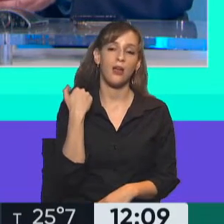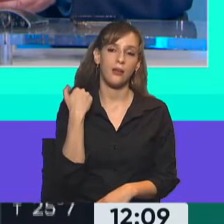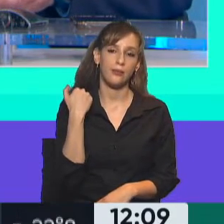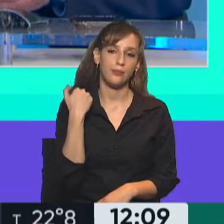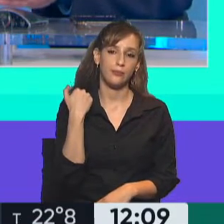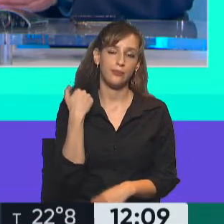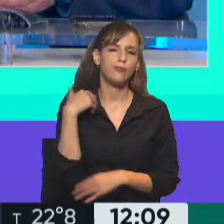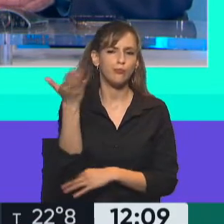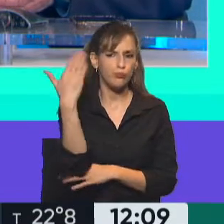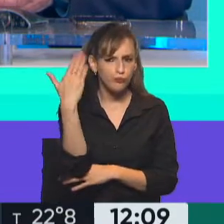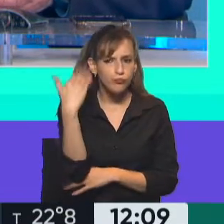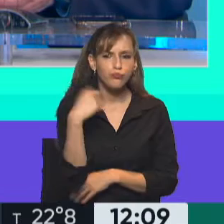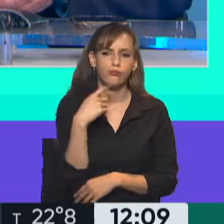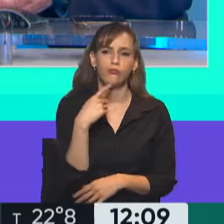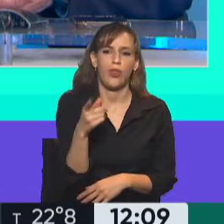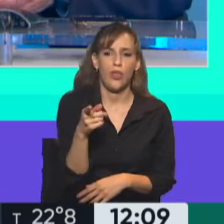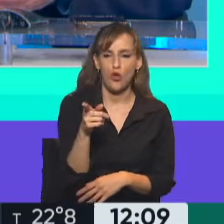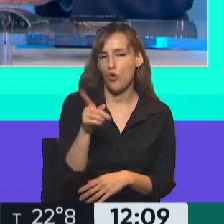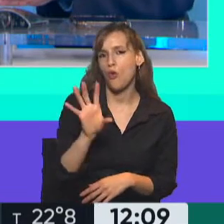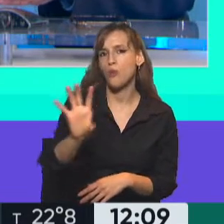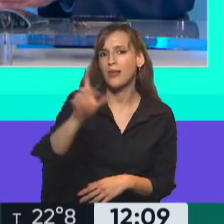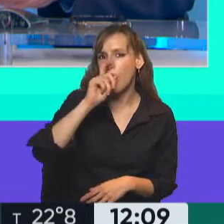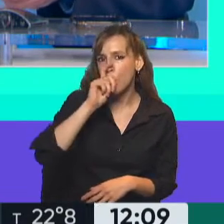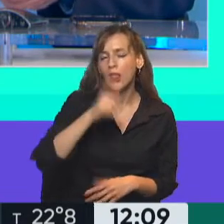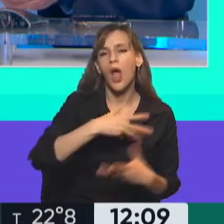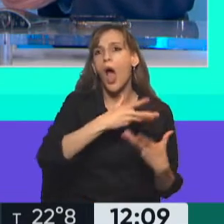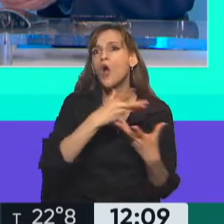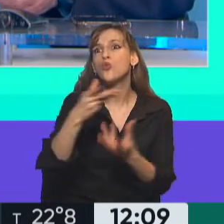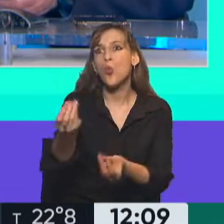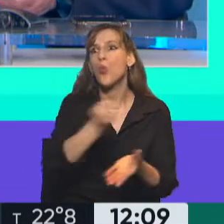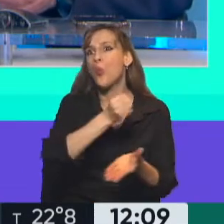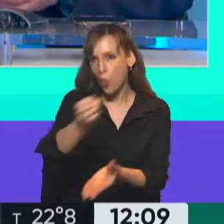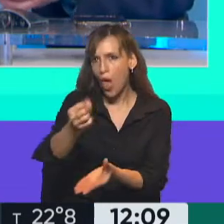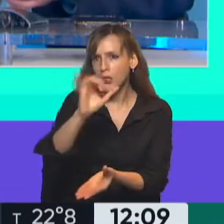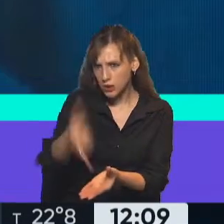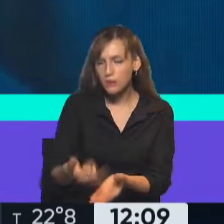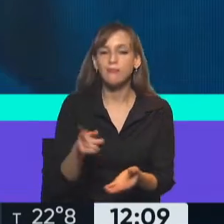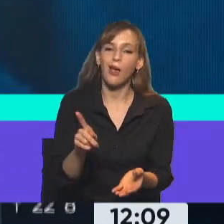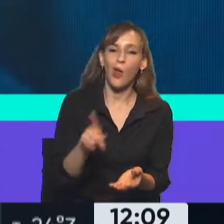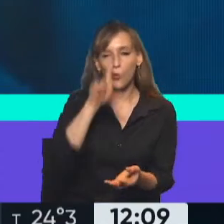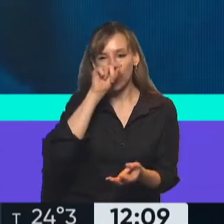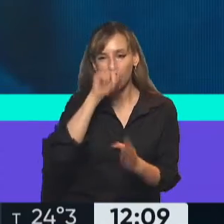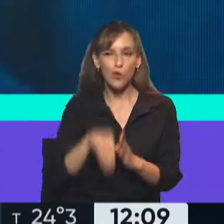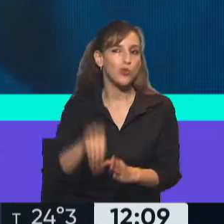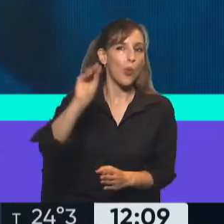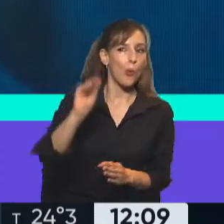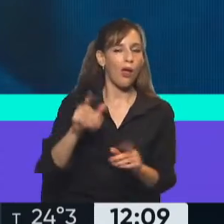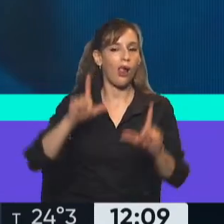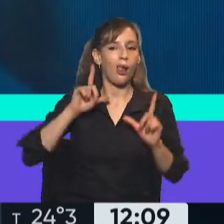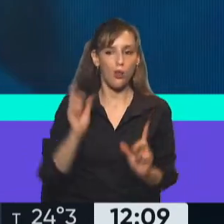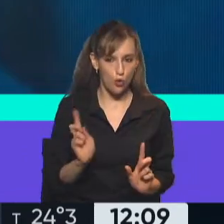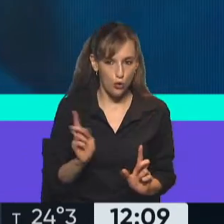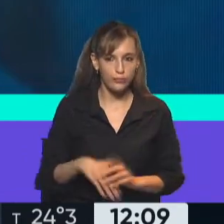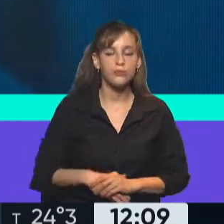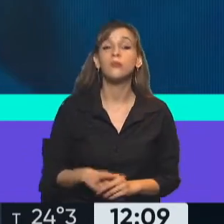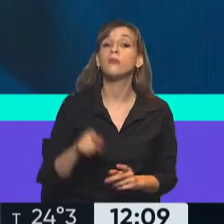se brindó toda la ayuda posible a la provincia de Corrientes, lo que no hizo fue expresarlo en las redes sociales. ¿Qué pasa con la vicepresidenta, con Cristina